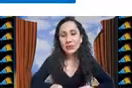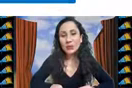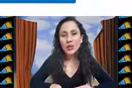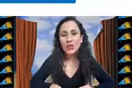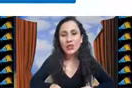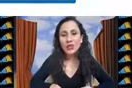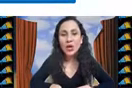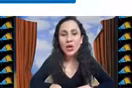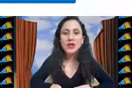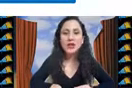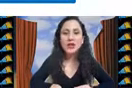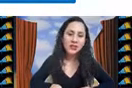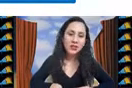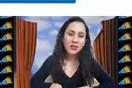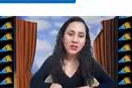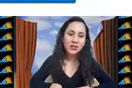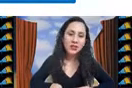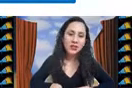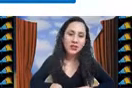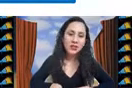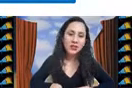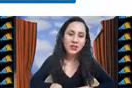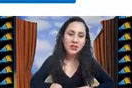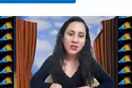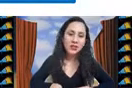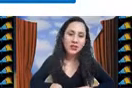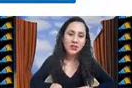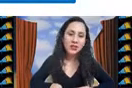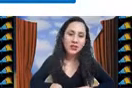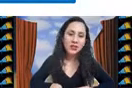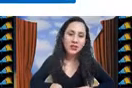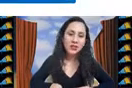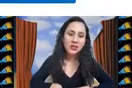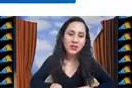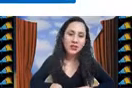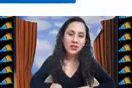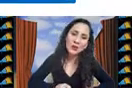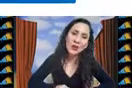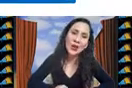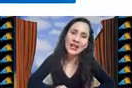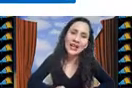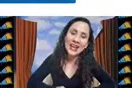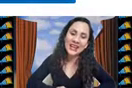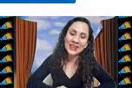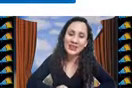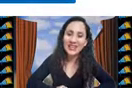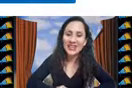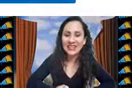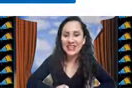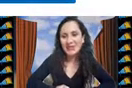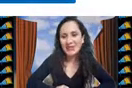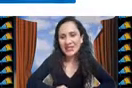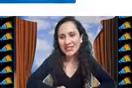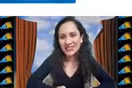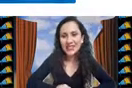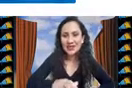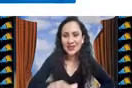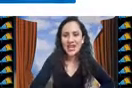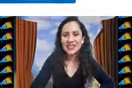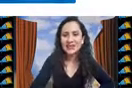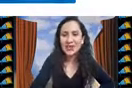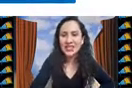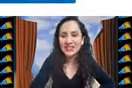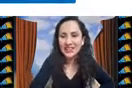gracias por su atención si tuvieran alguna pregunta estoy a sus órdenes y los invito a que nos sigan en nuestras